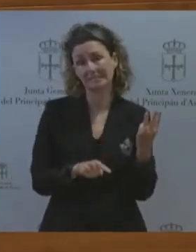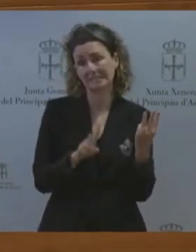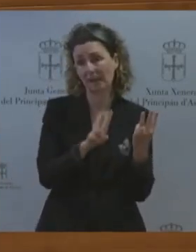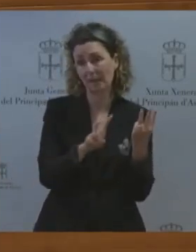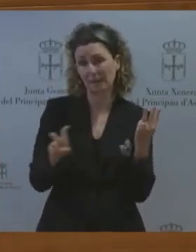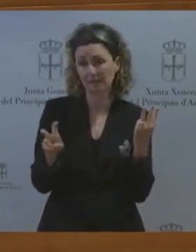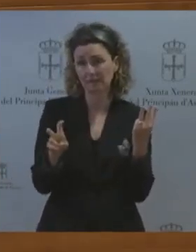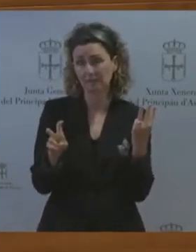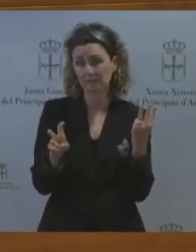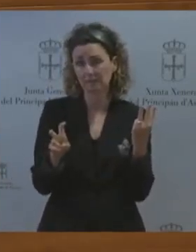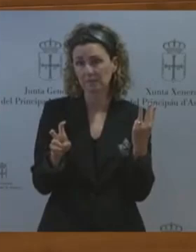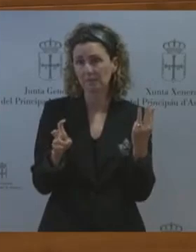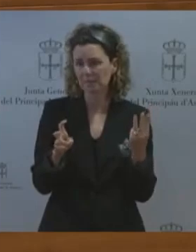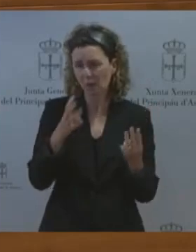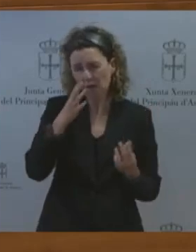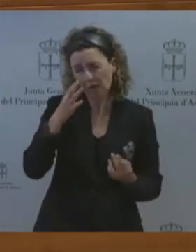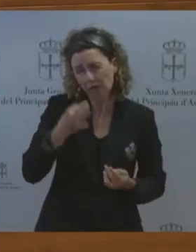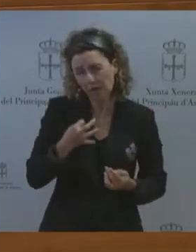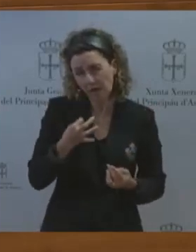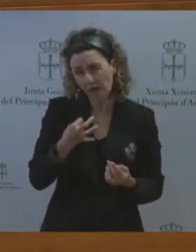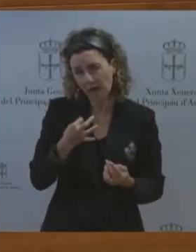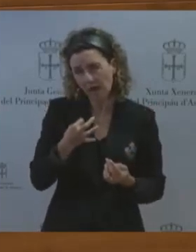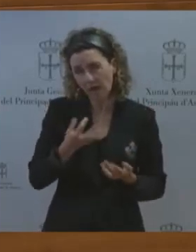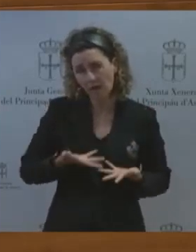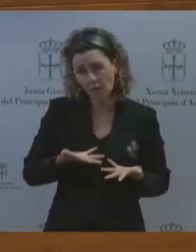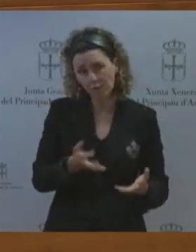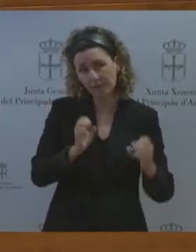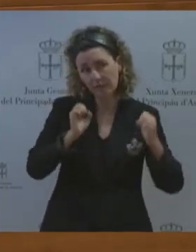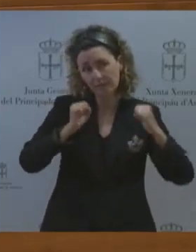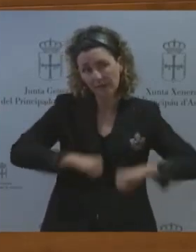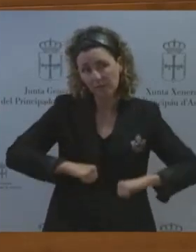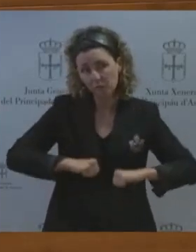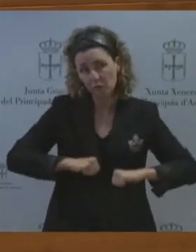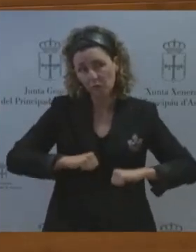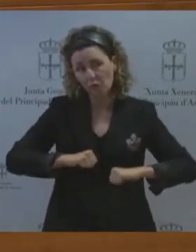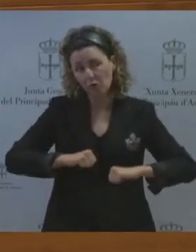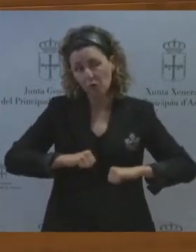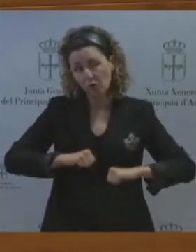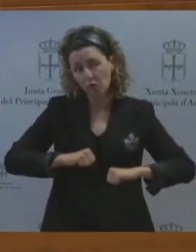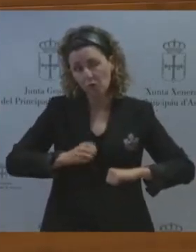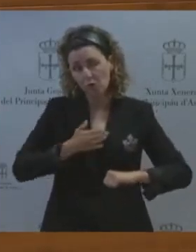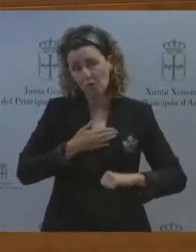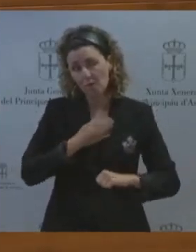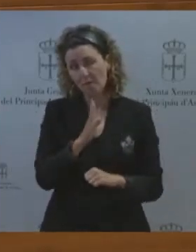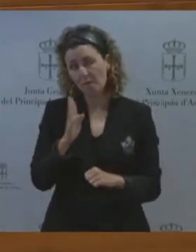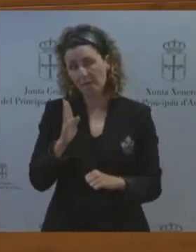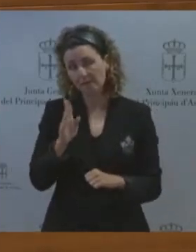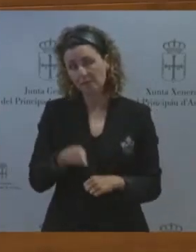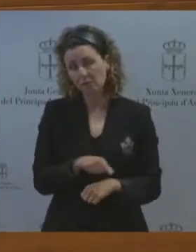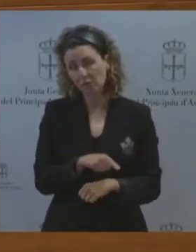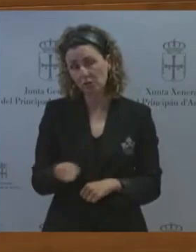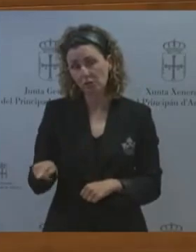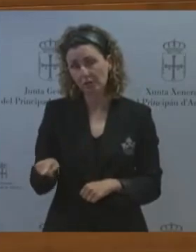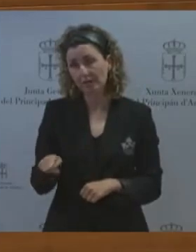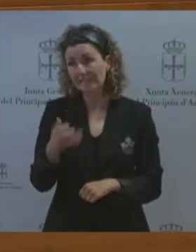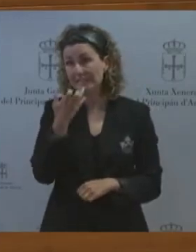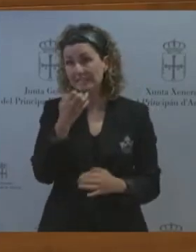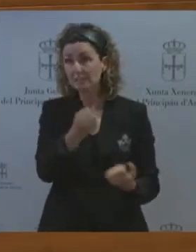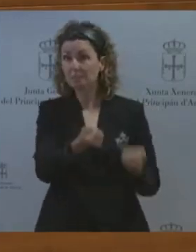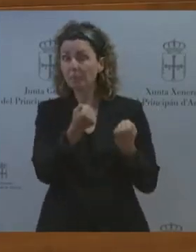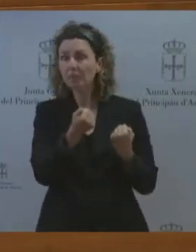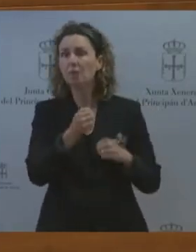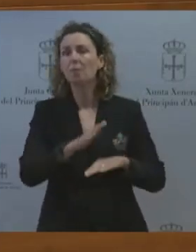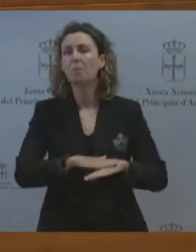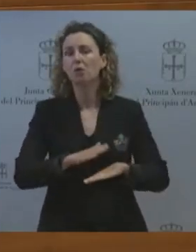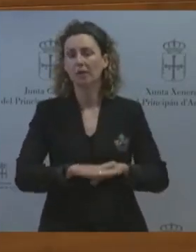aceptar la oferta de pactos con el principal grupo de la oposición sí o no y si lo rechaza ¿por qué? y luego voy a referirme a lo